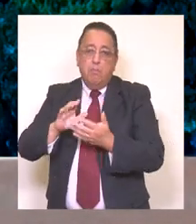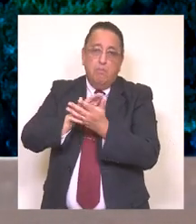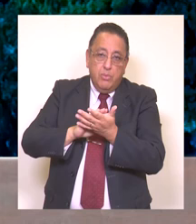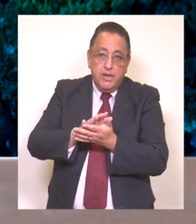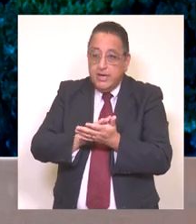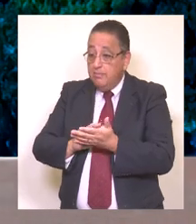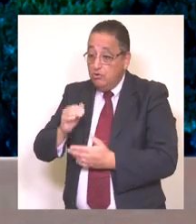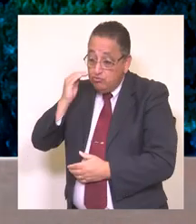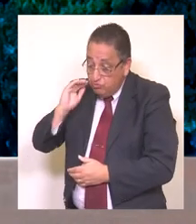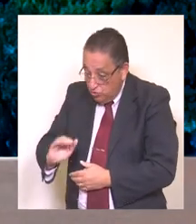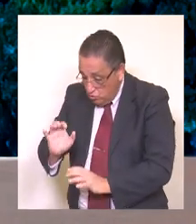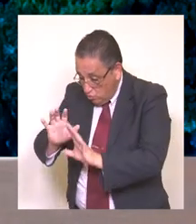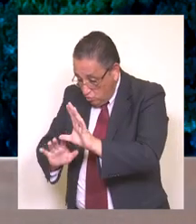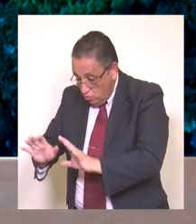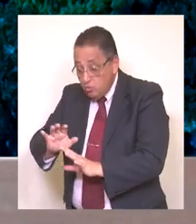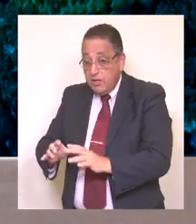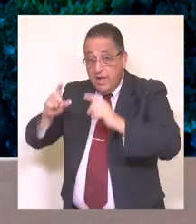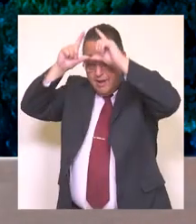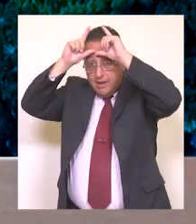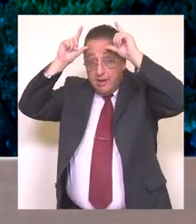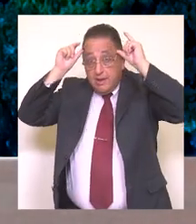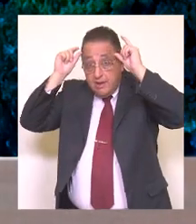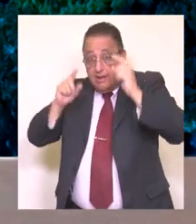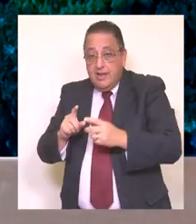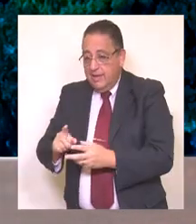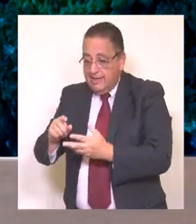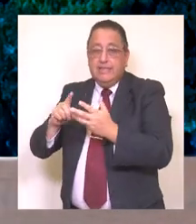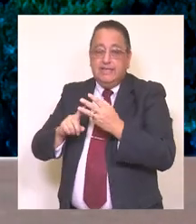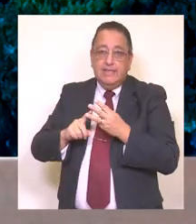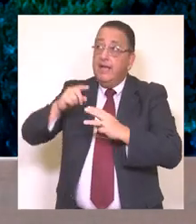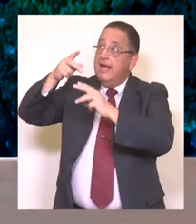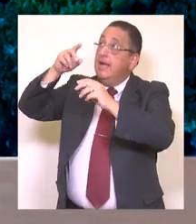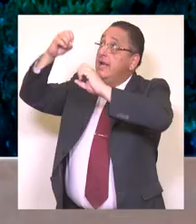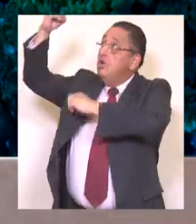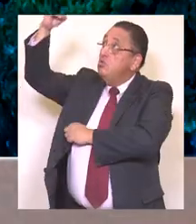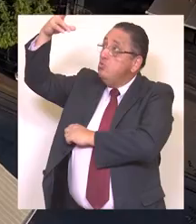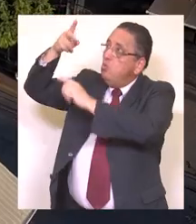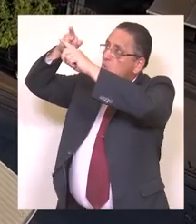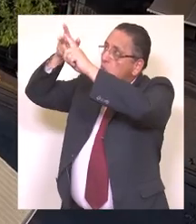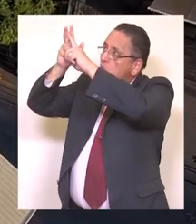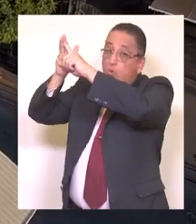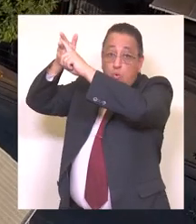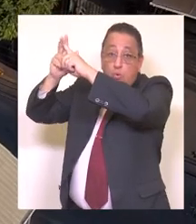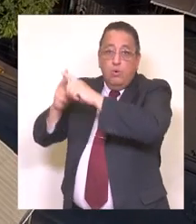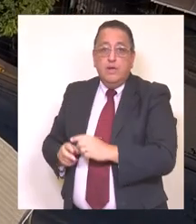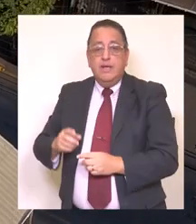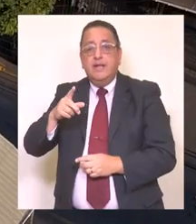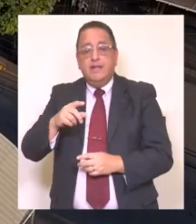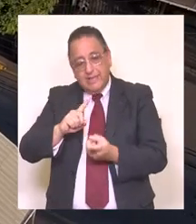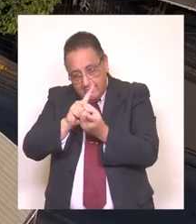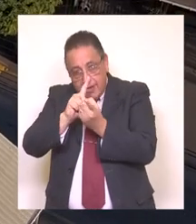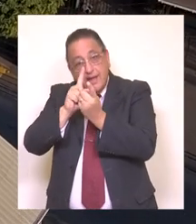establecimiento, como es técnico en parvularia, técnico en enfermería, técnico en electricidad. Es decir, este